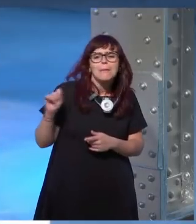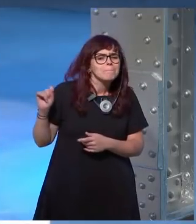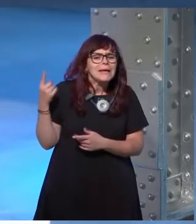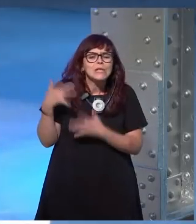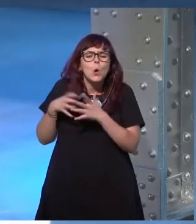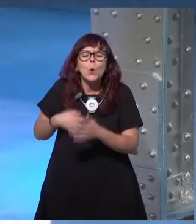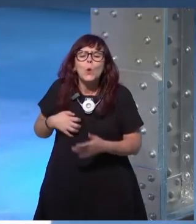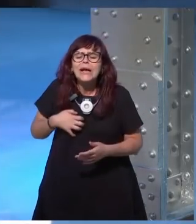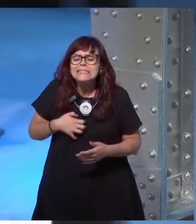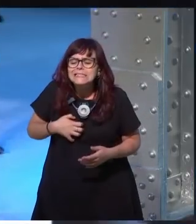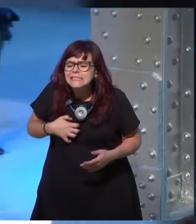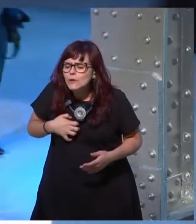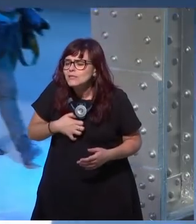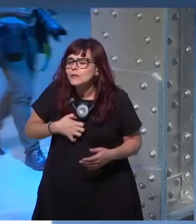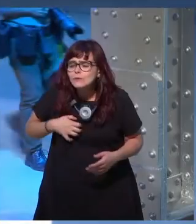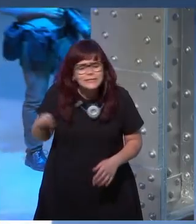el verdaderamente el parto?